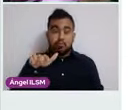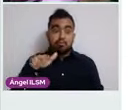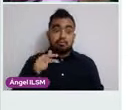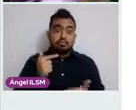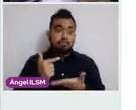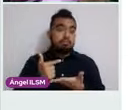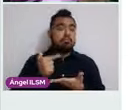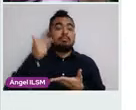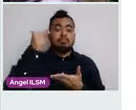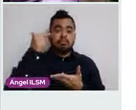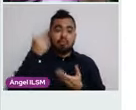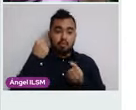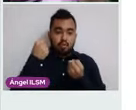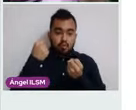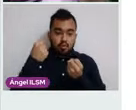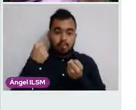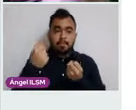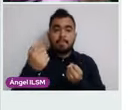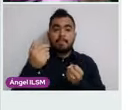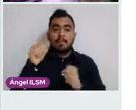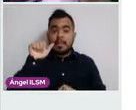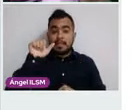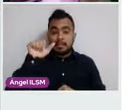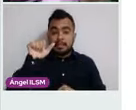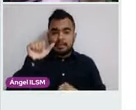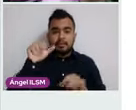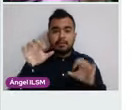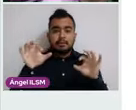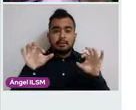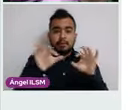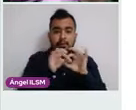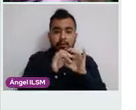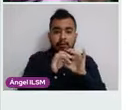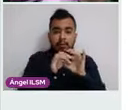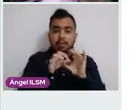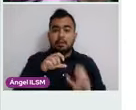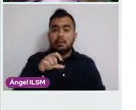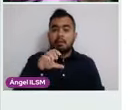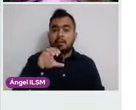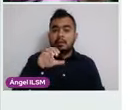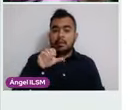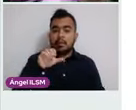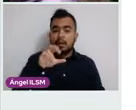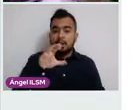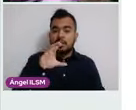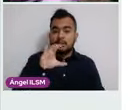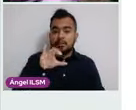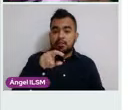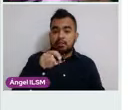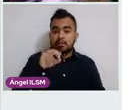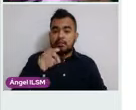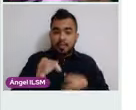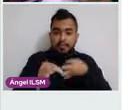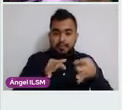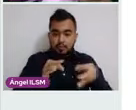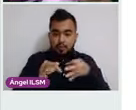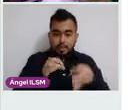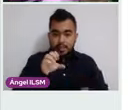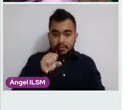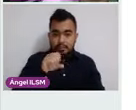el 16 va a ser el que se asocia a carcinoma de células escamosas y el 18 a